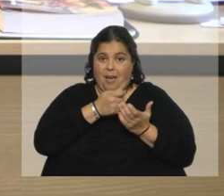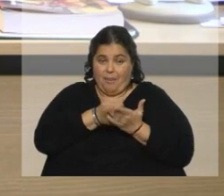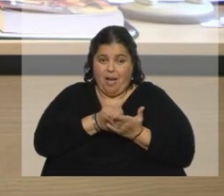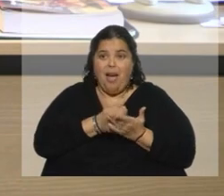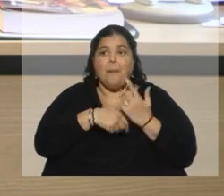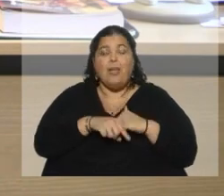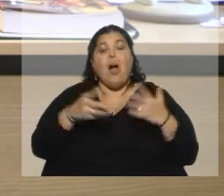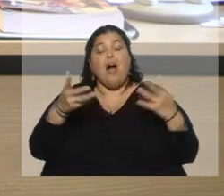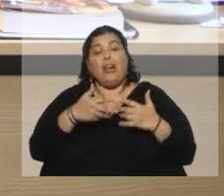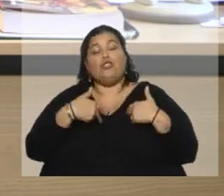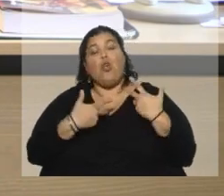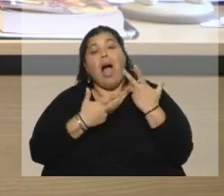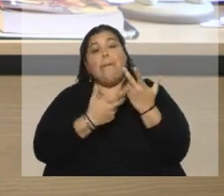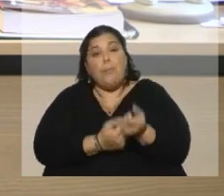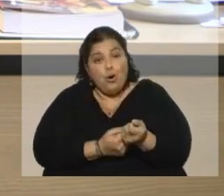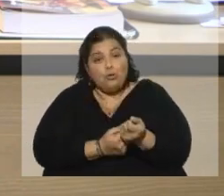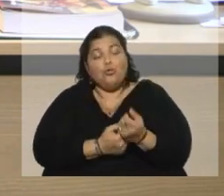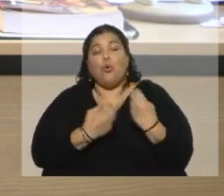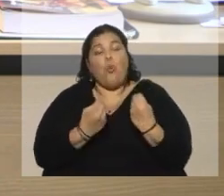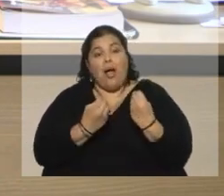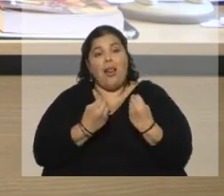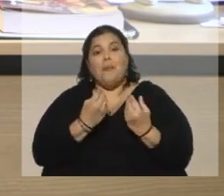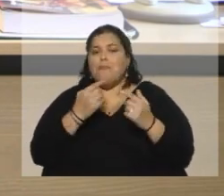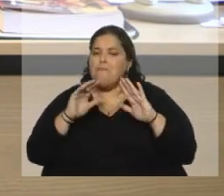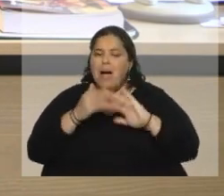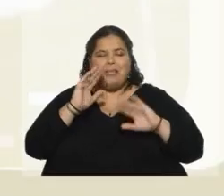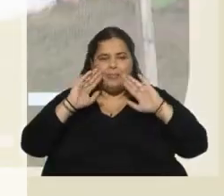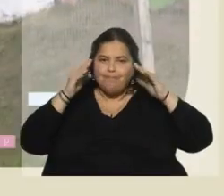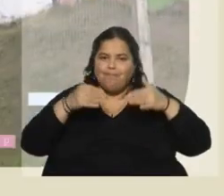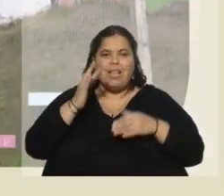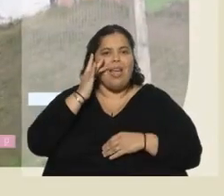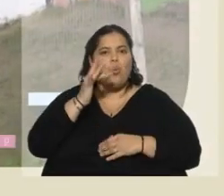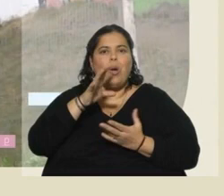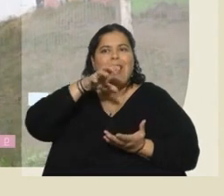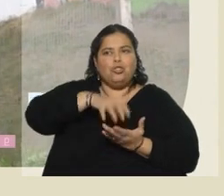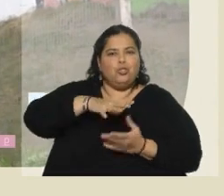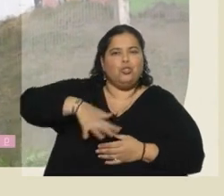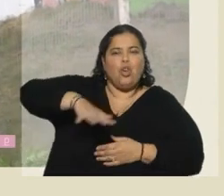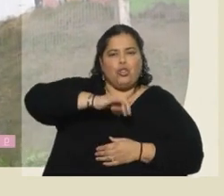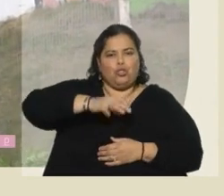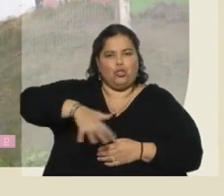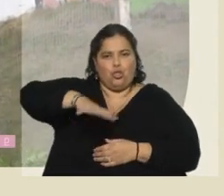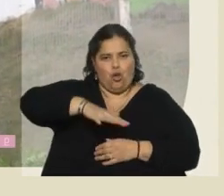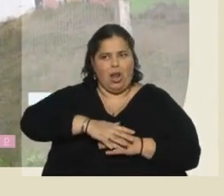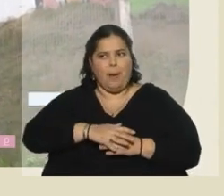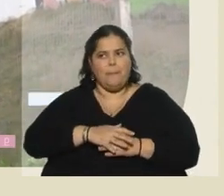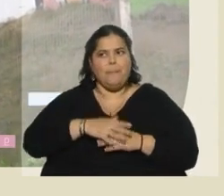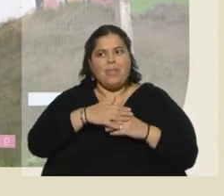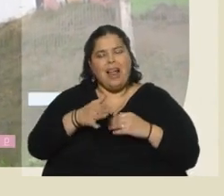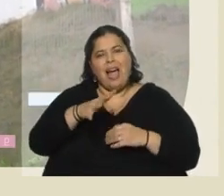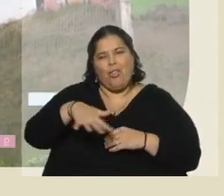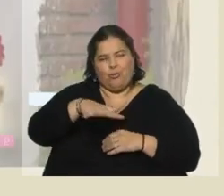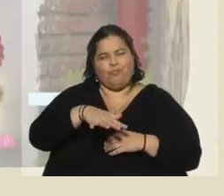haciendo es un poco apoyando toda la centralidad educativa que está pasando aquí en la Villa de Europarque, que es